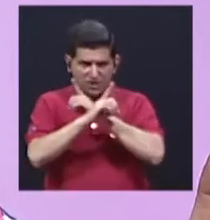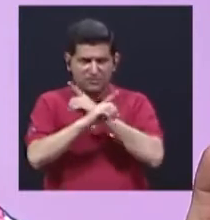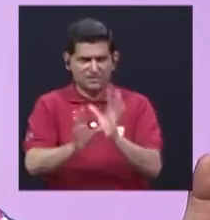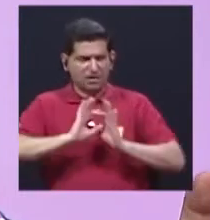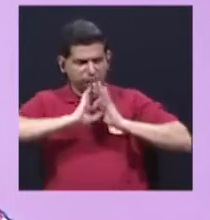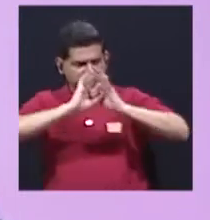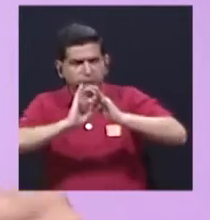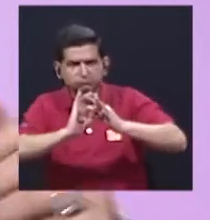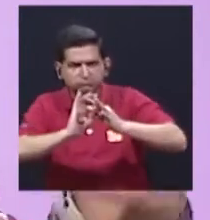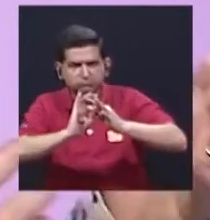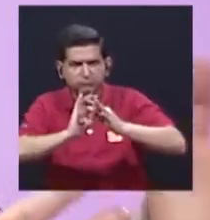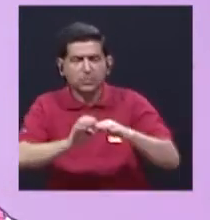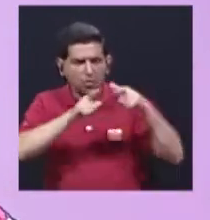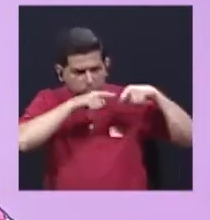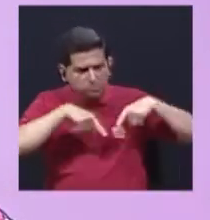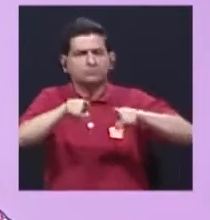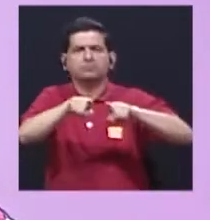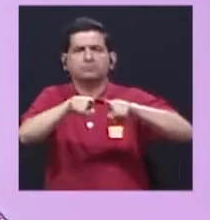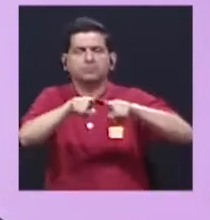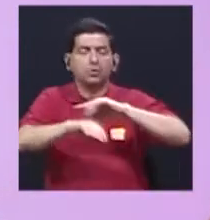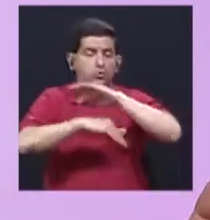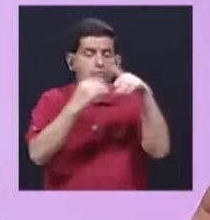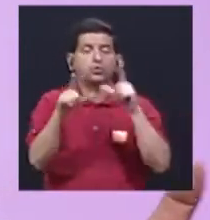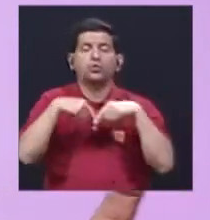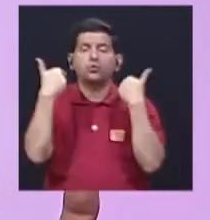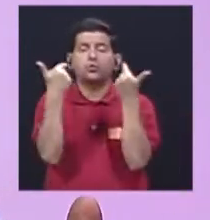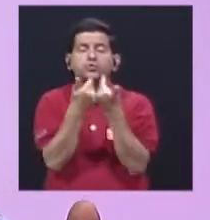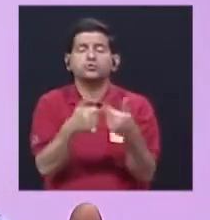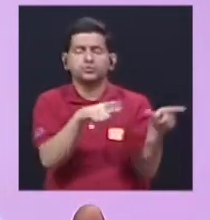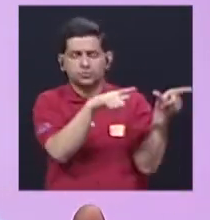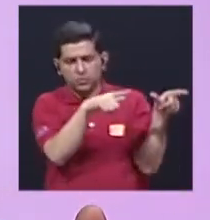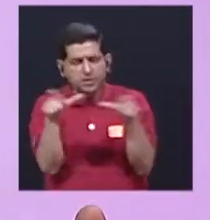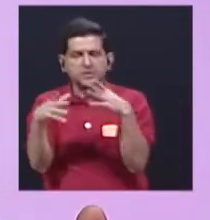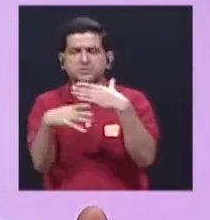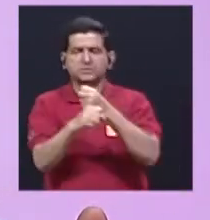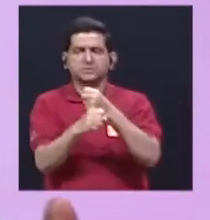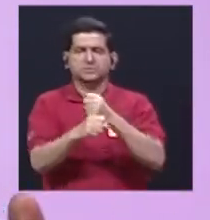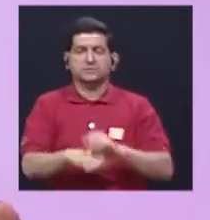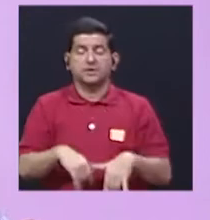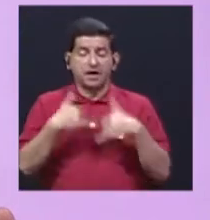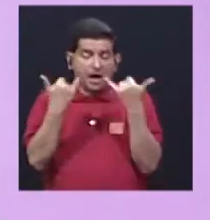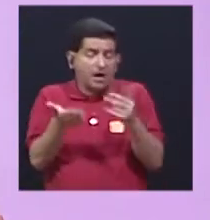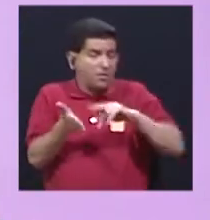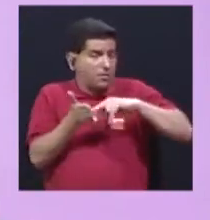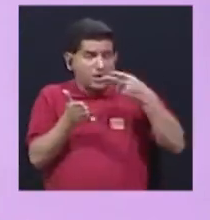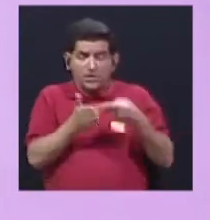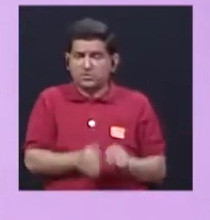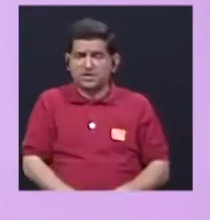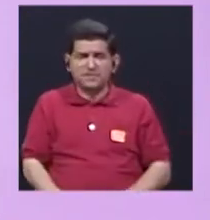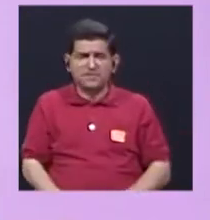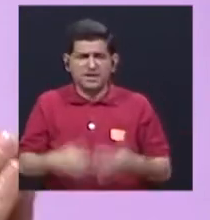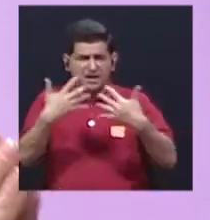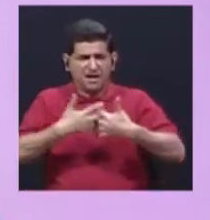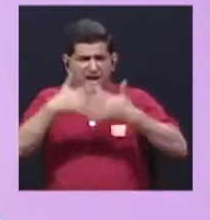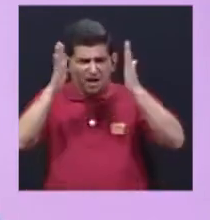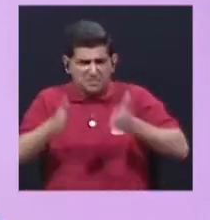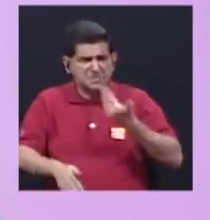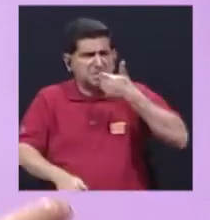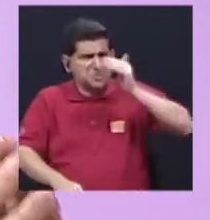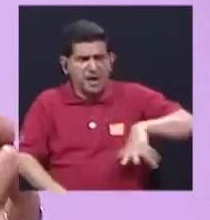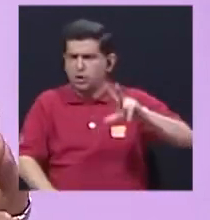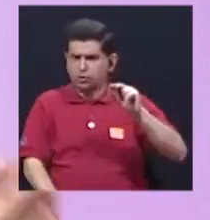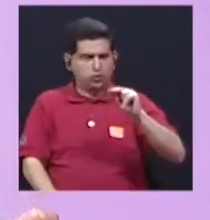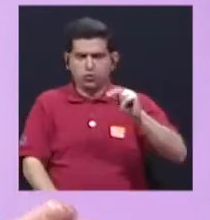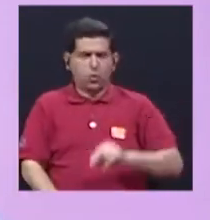conjunto con, o a la par de, todos los sectores que estén dispuestos a hacerlo. Ahora, no se trata de satanizar el empresariado, no se trata